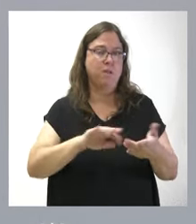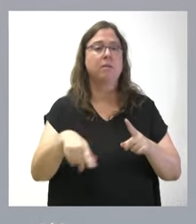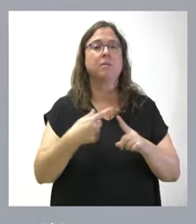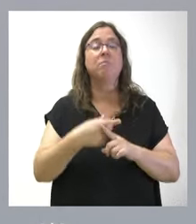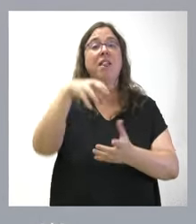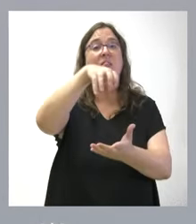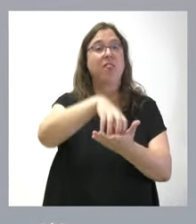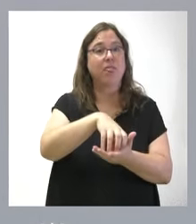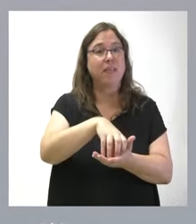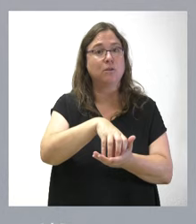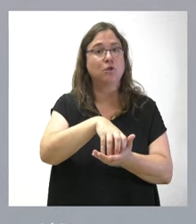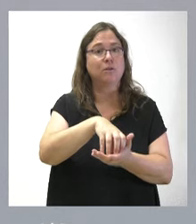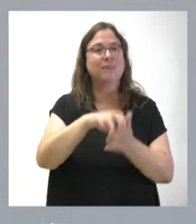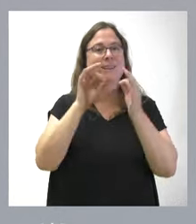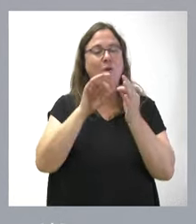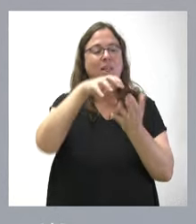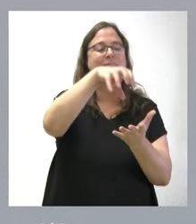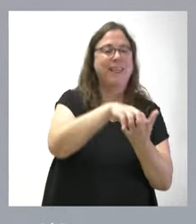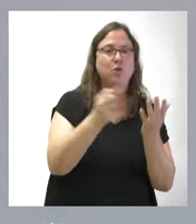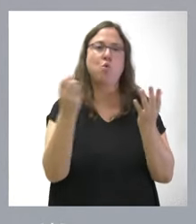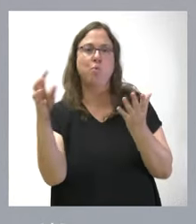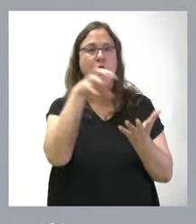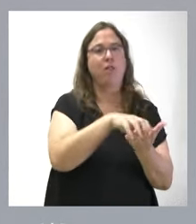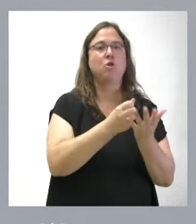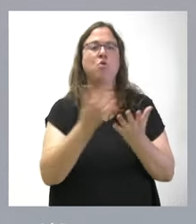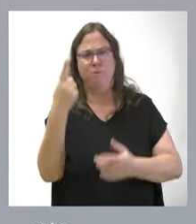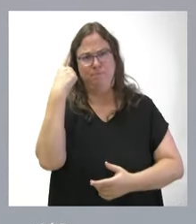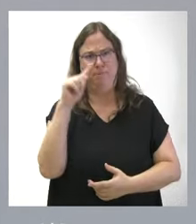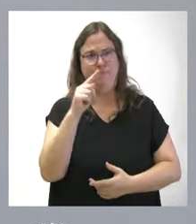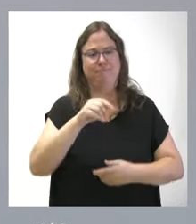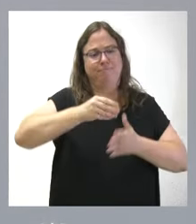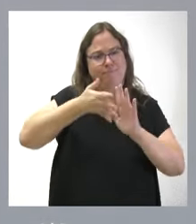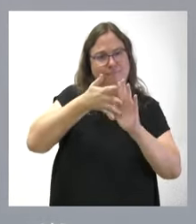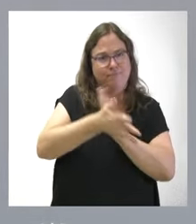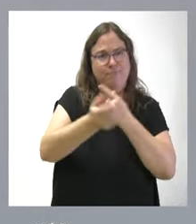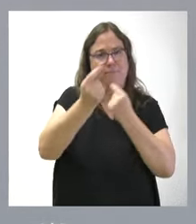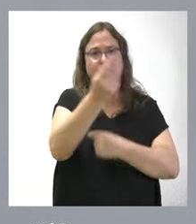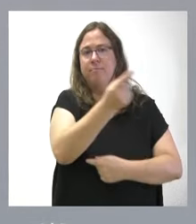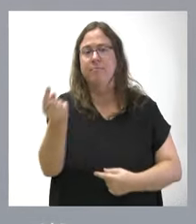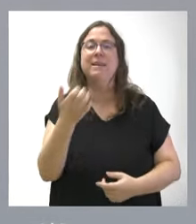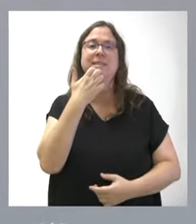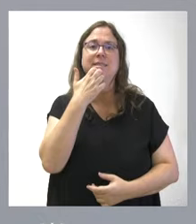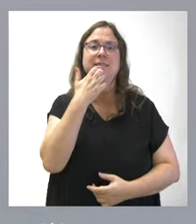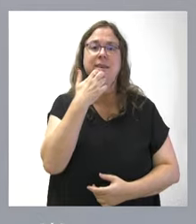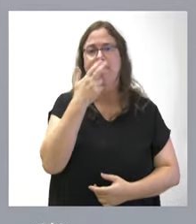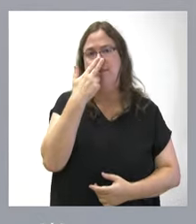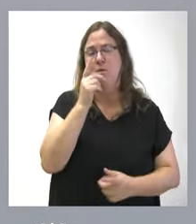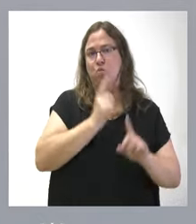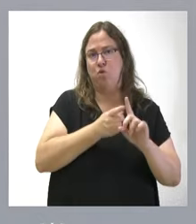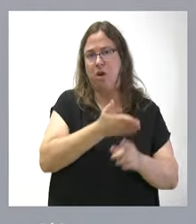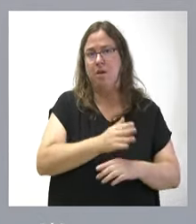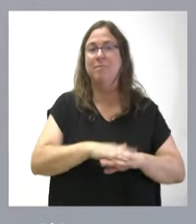centro también y número por provincia también descrito en la documentación para todos aquellos que estimen oportuno utilizarlo,